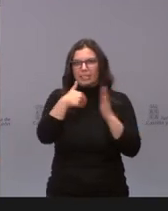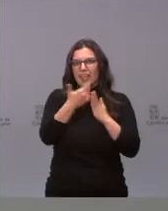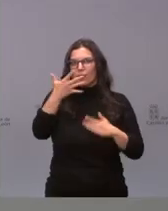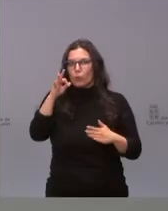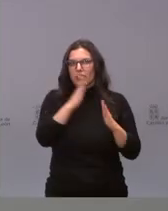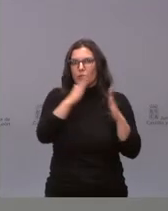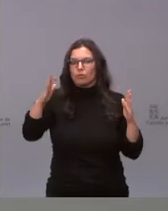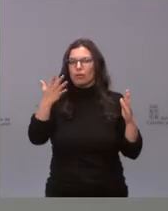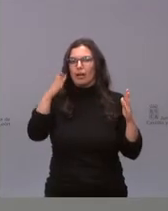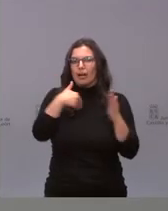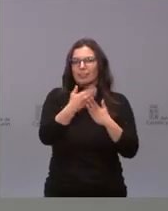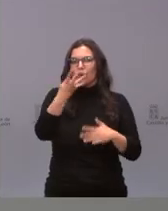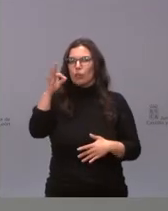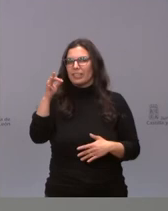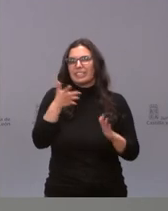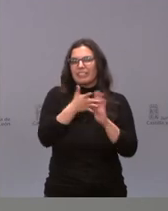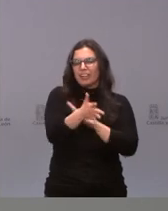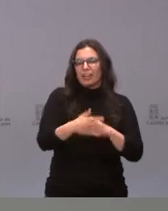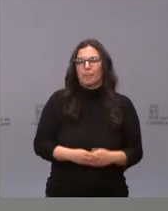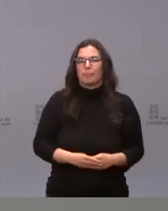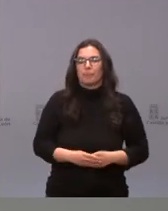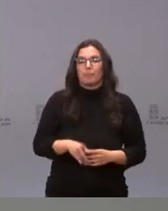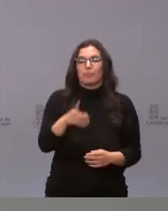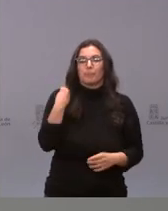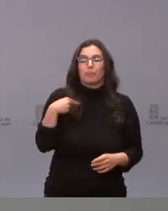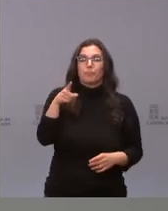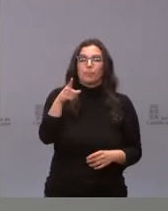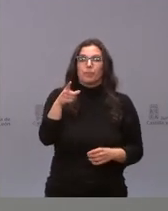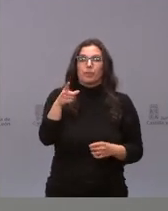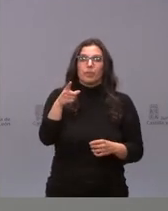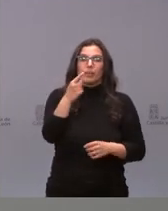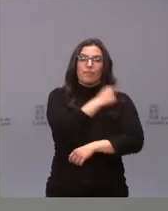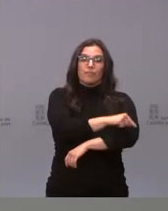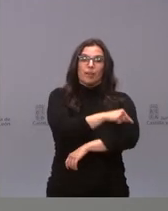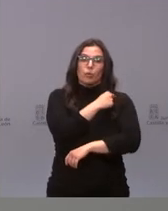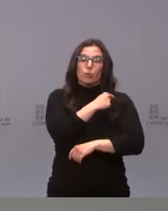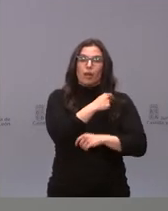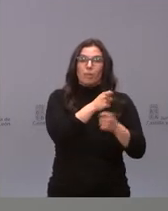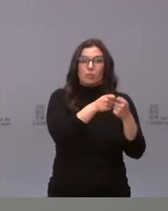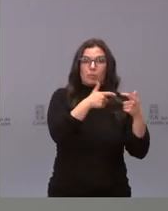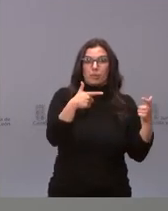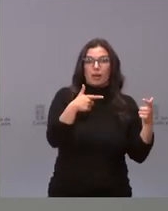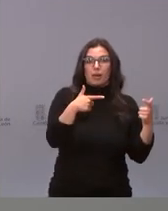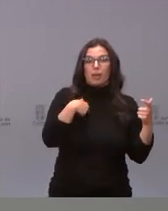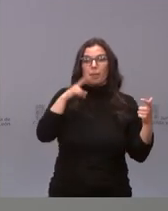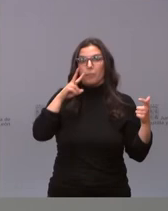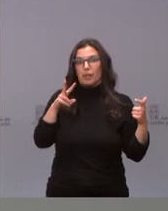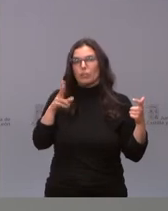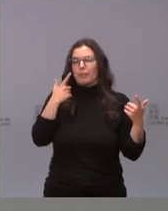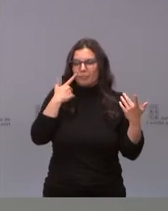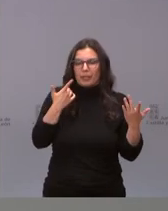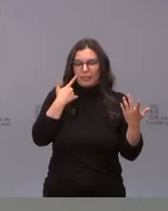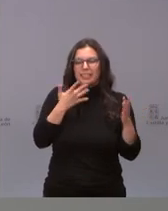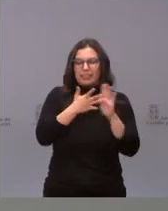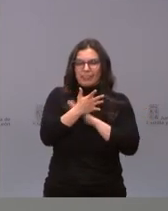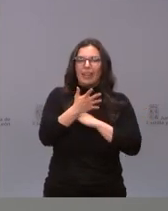Bueno, en relación al comentario de que las vacunas no dejan ver, yo creo que no son las vacunas. Bueno, las vacunas sí que de